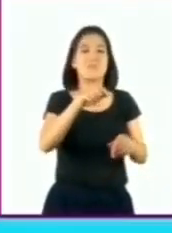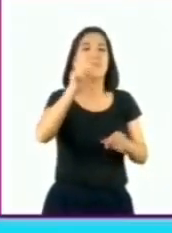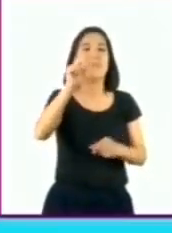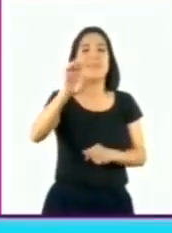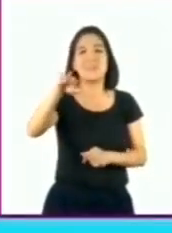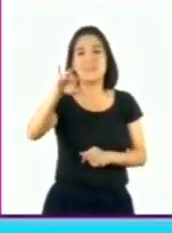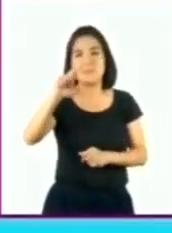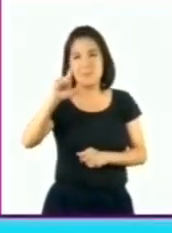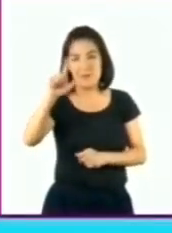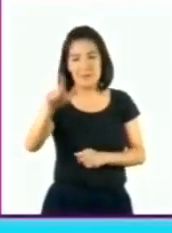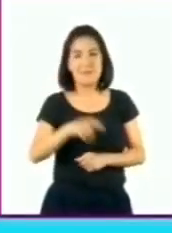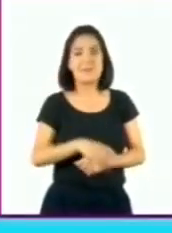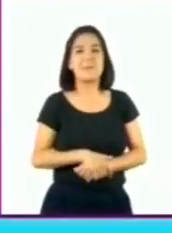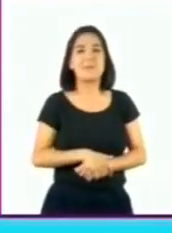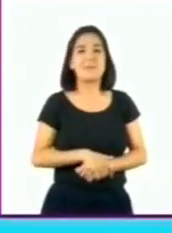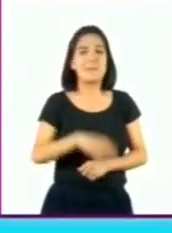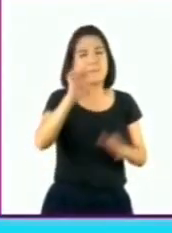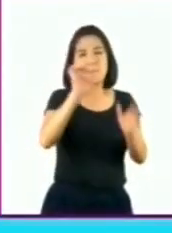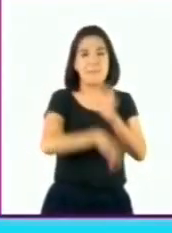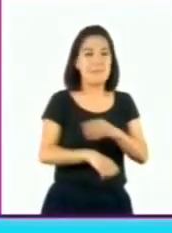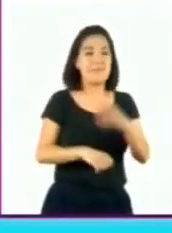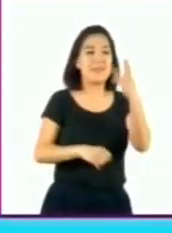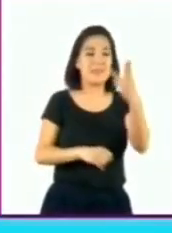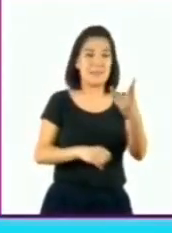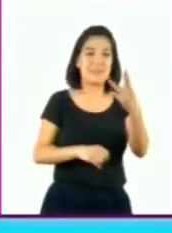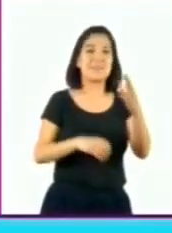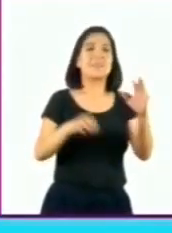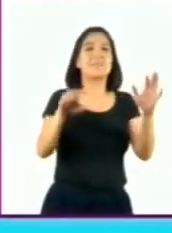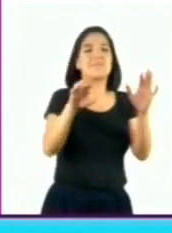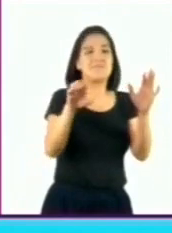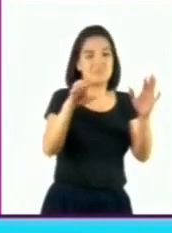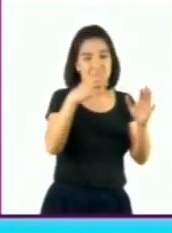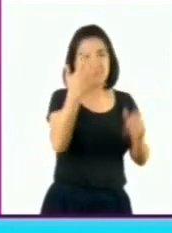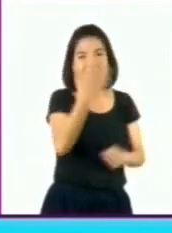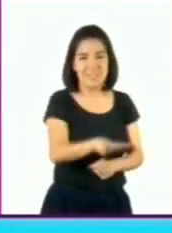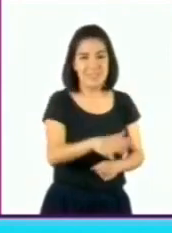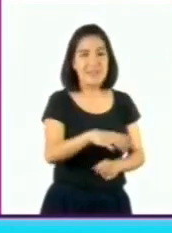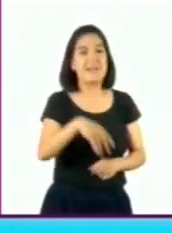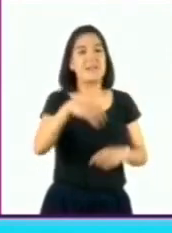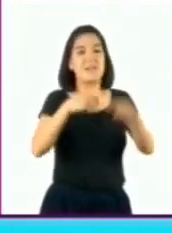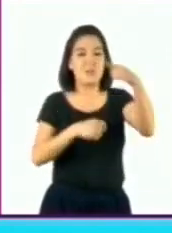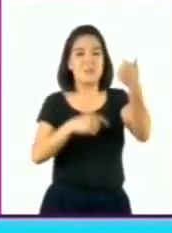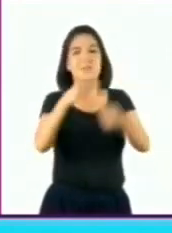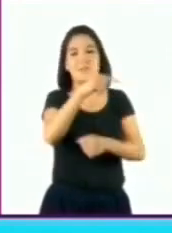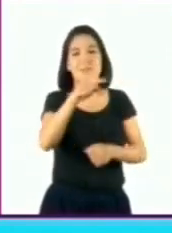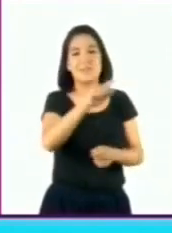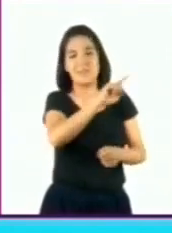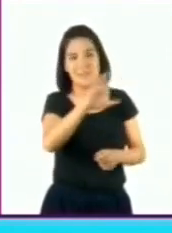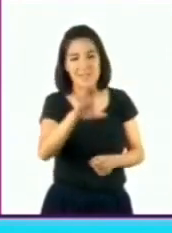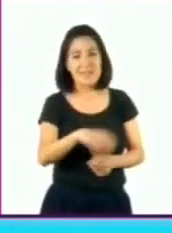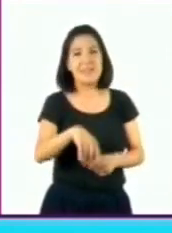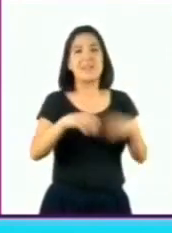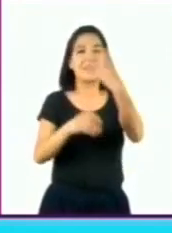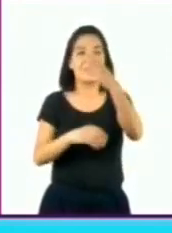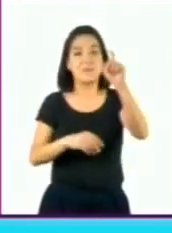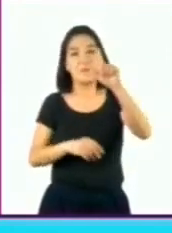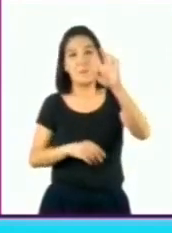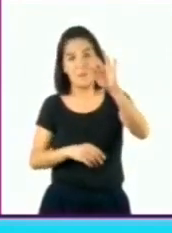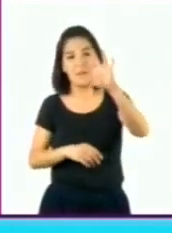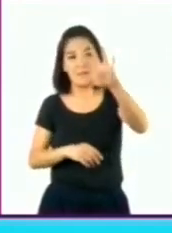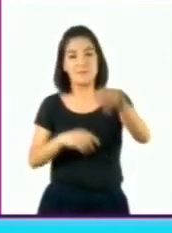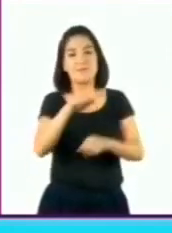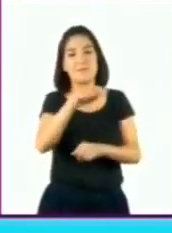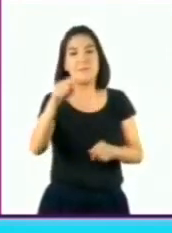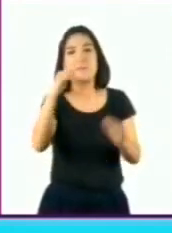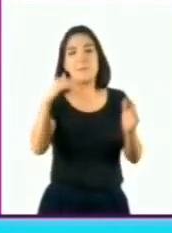Por ejemplo, 3 décimos, 2 sesentésimos, 345 milésimos, 69